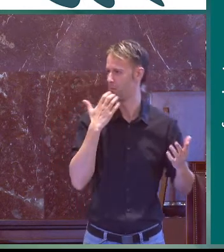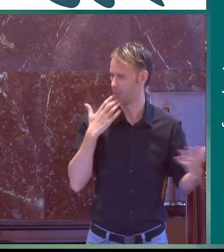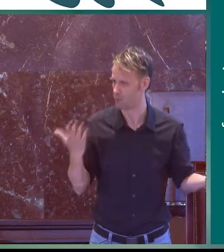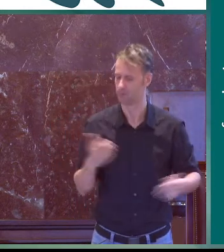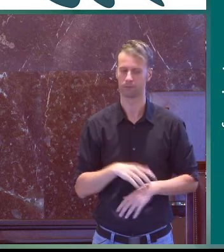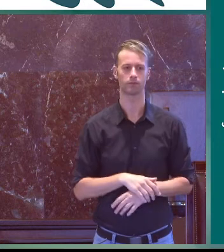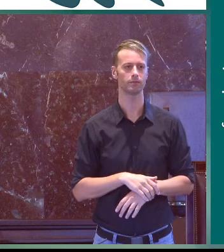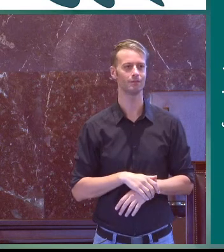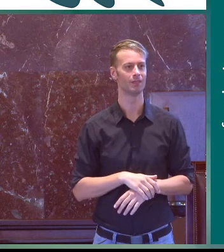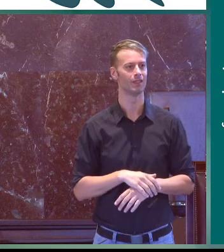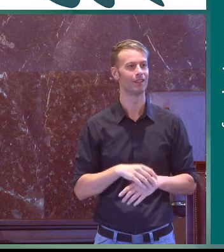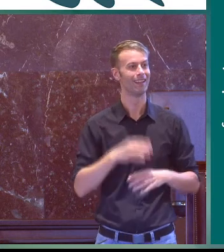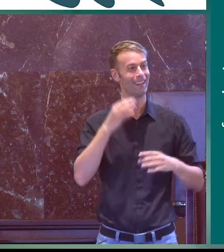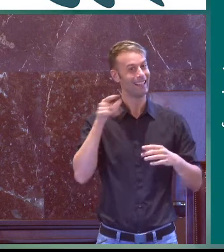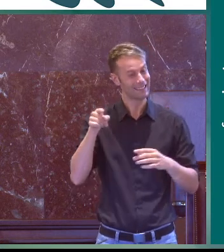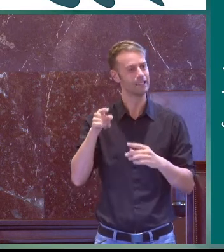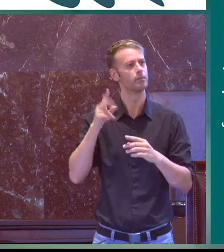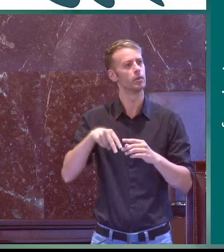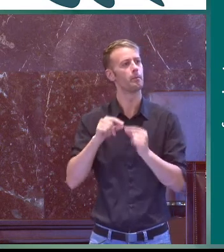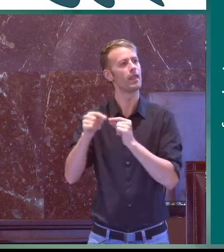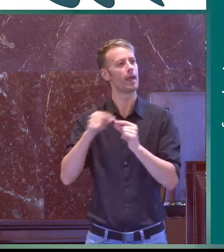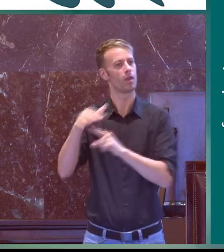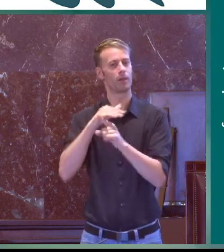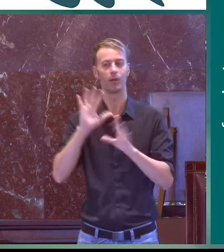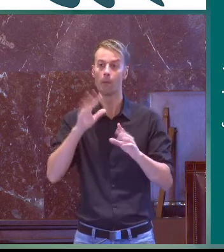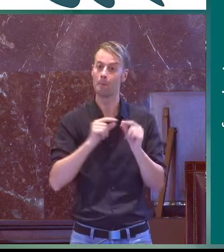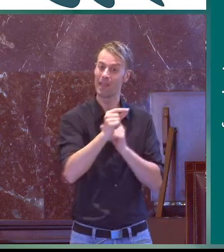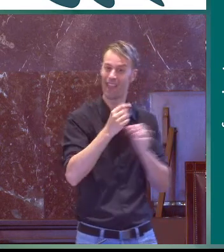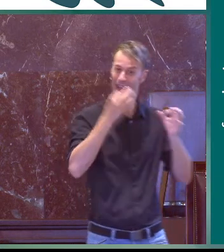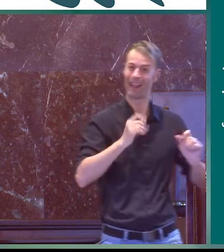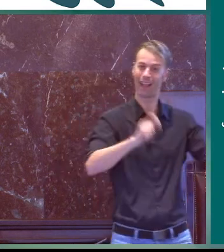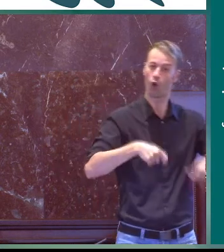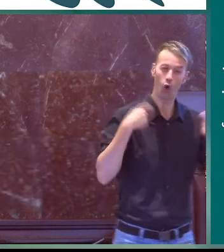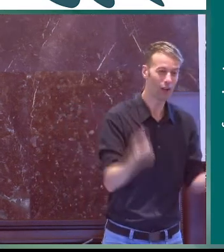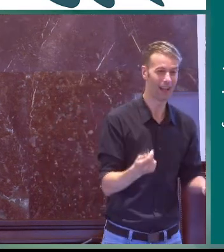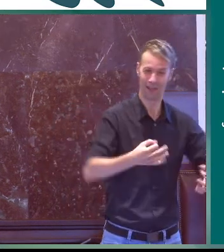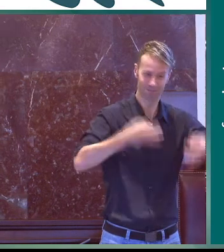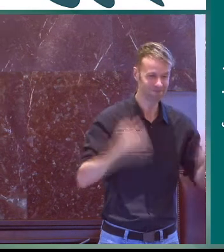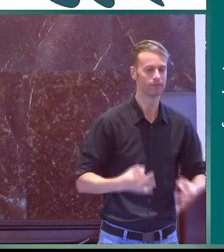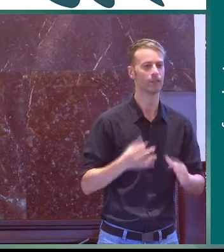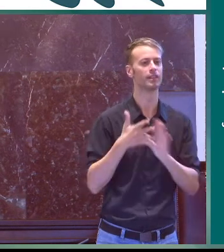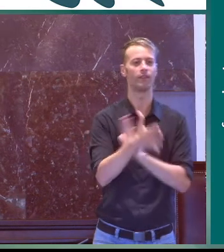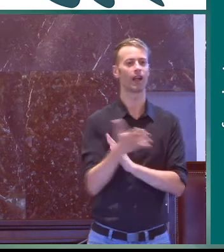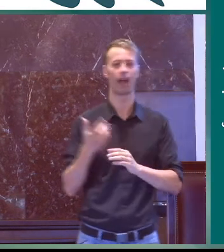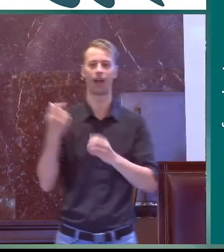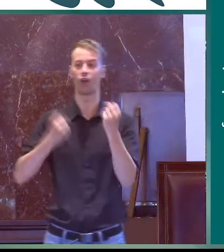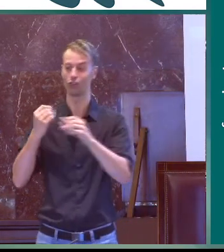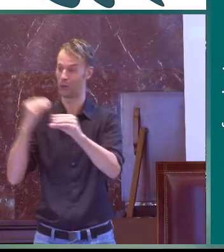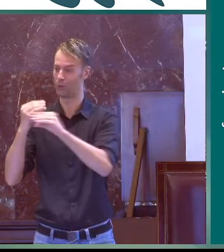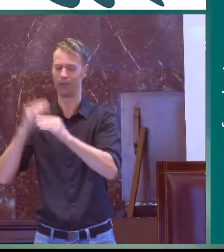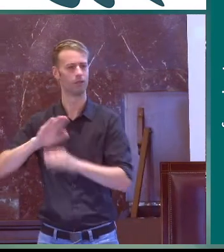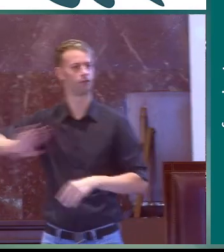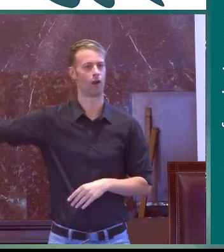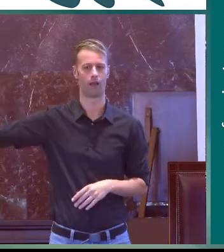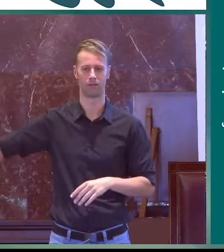de influir positivamente en el cuidado del medio ambiente es una medida medioambiental pero si realmente quisiera ser la reina de